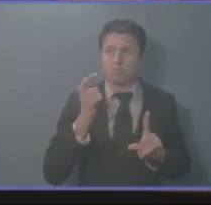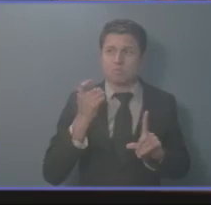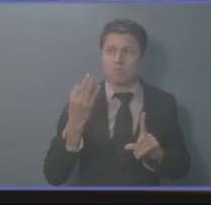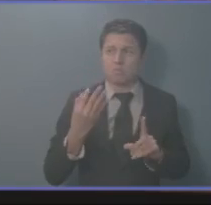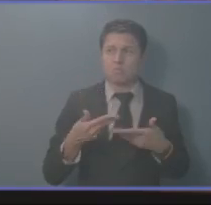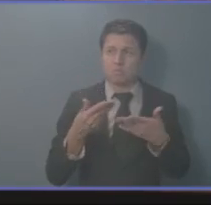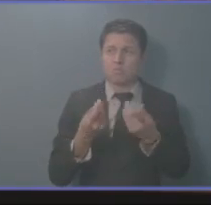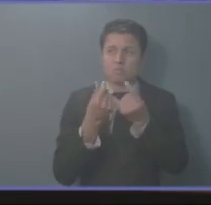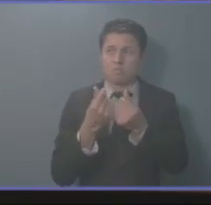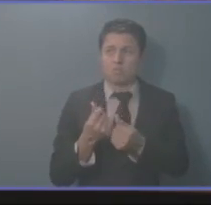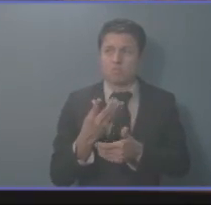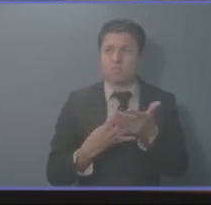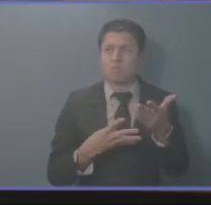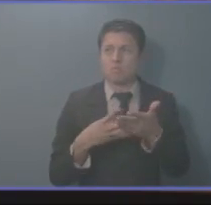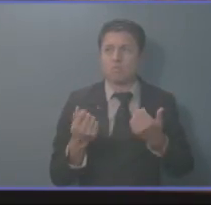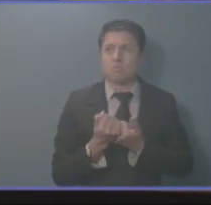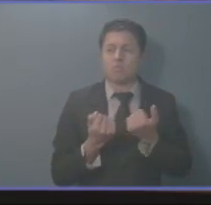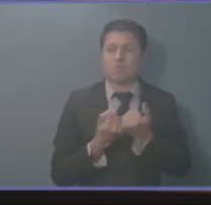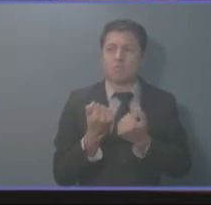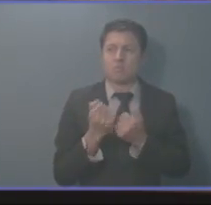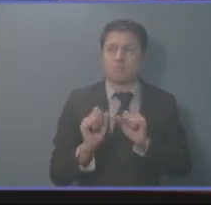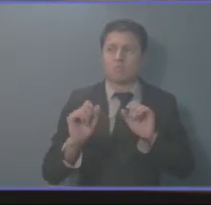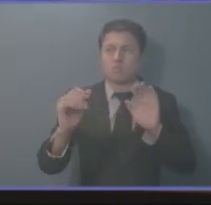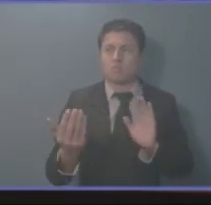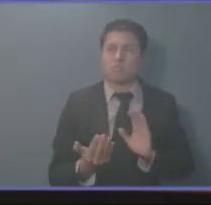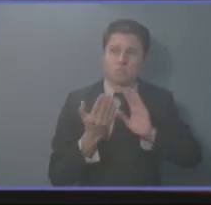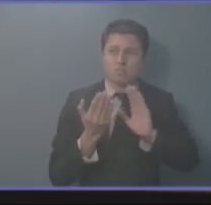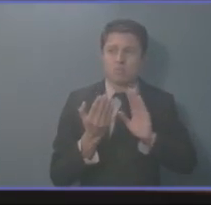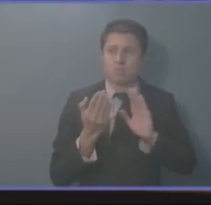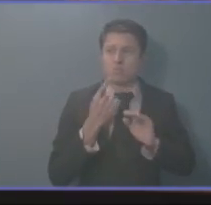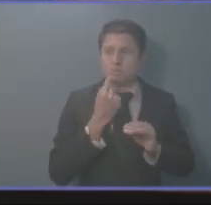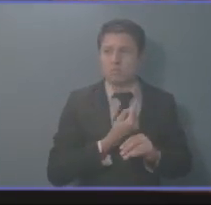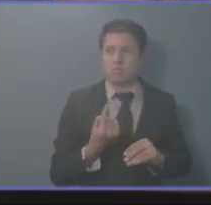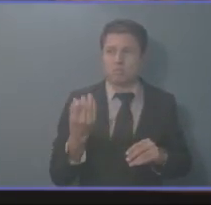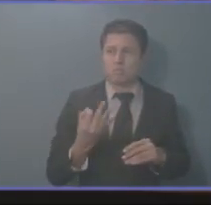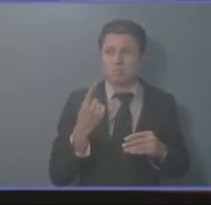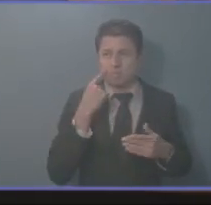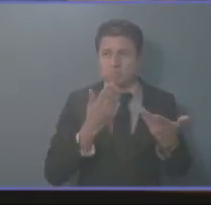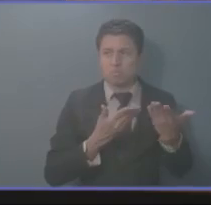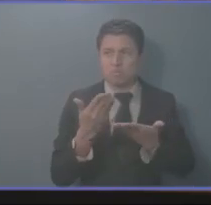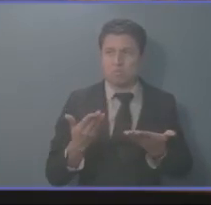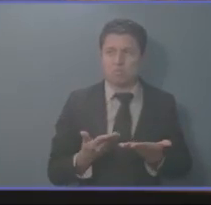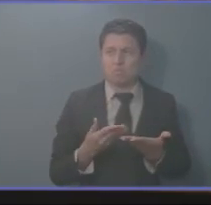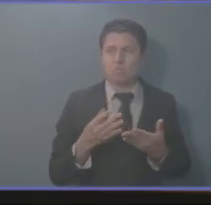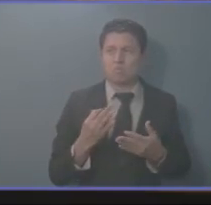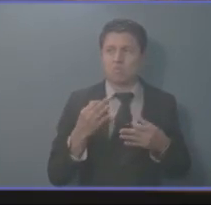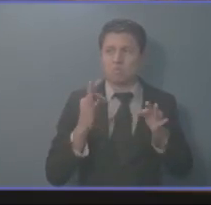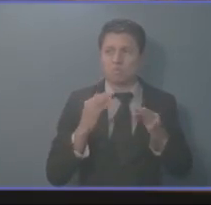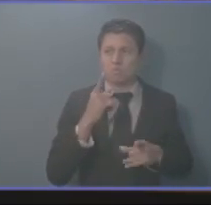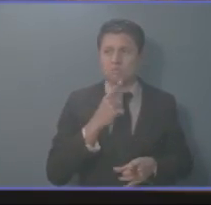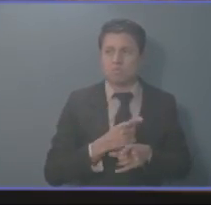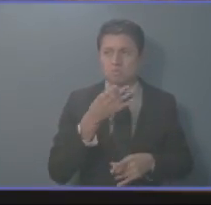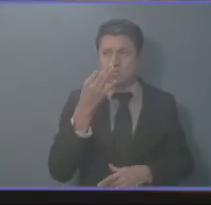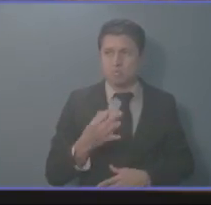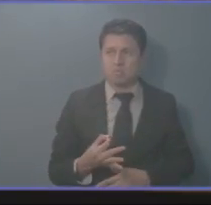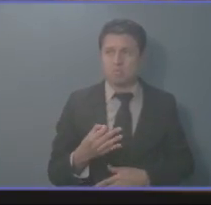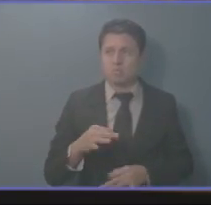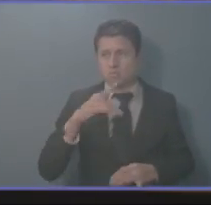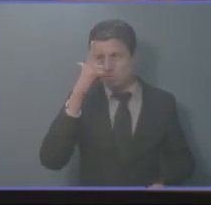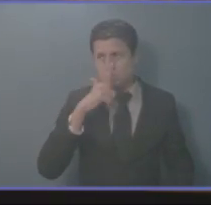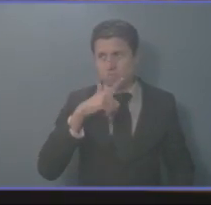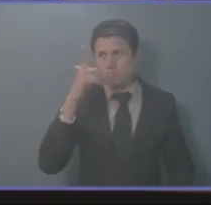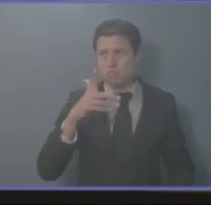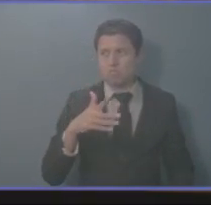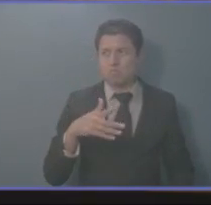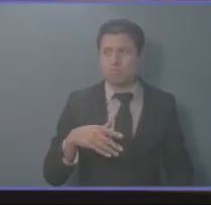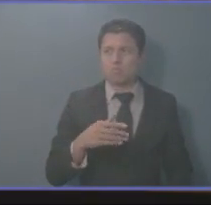necesitamos dar dinero para que se enfrente a esta crisis y la gente sea atendida de una manera digna, lamentable.